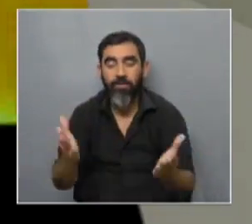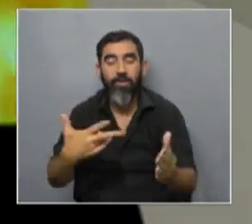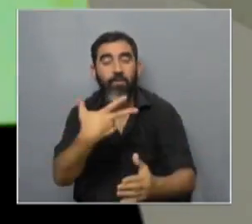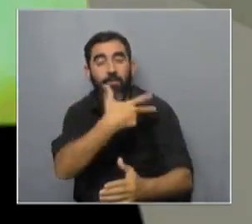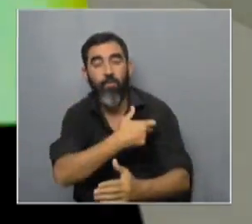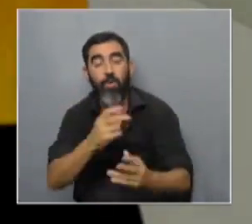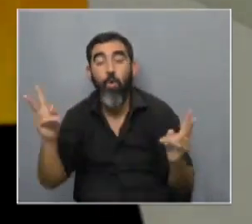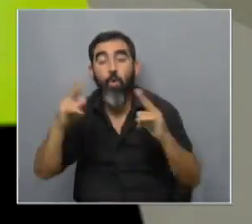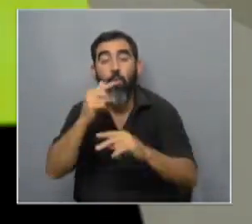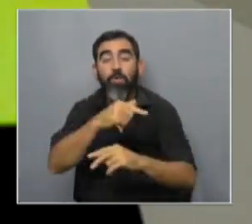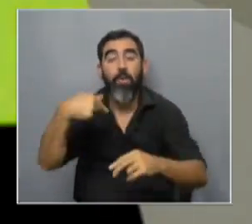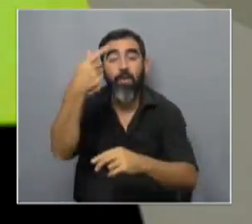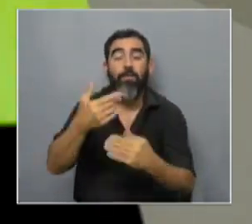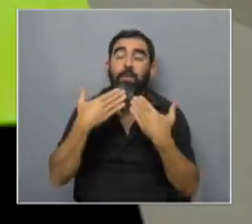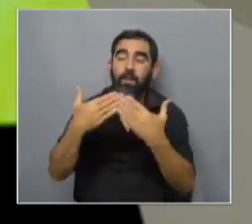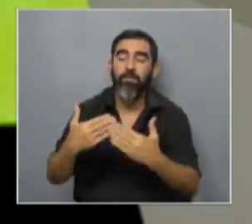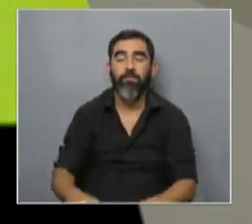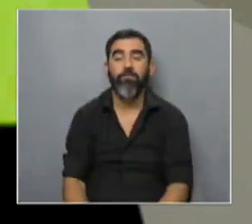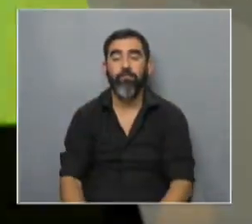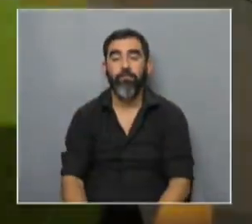vacunación nos vemos la semana que viene muchas gracias